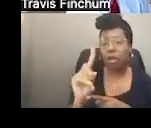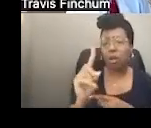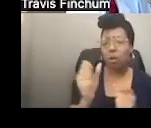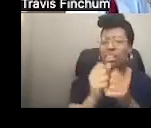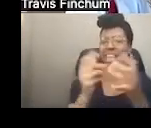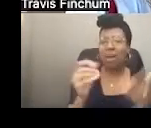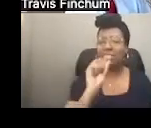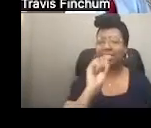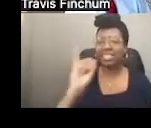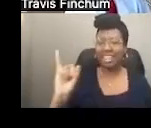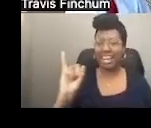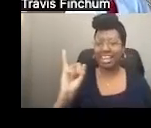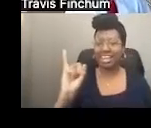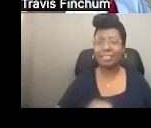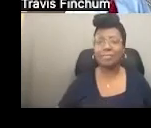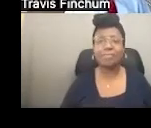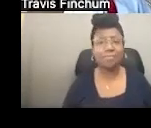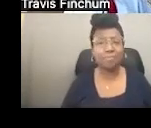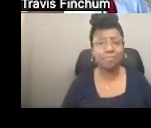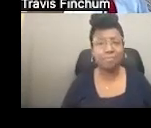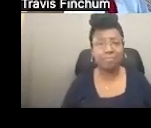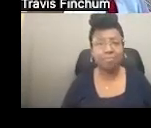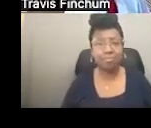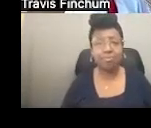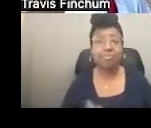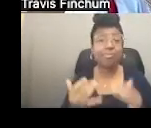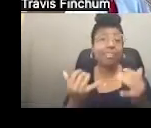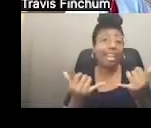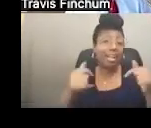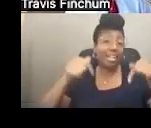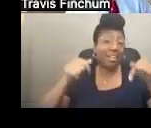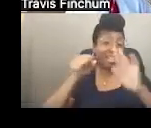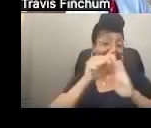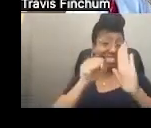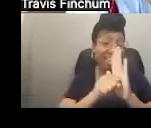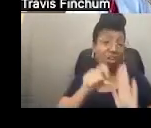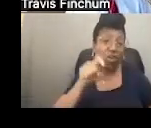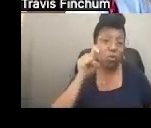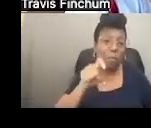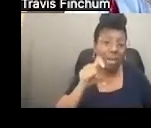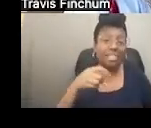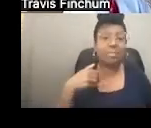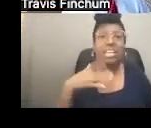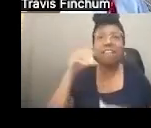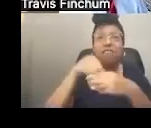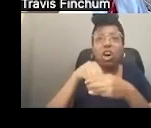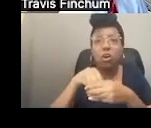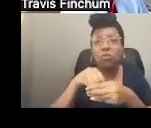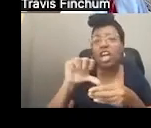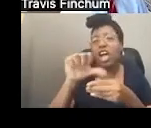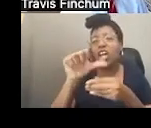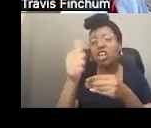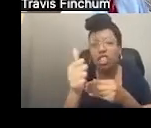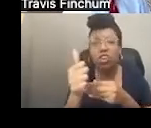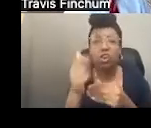expandido el Medicaid para individuos que solamente sean indigentes. En la Florida debe tener otra categoría